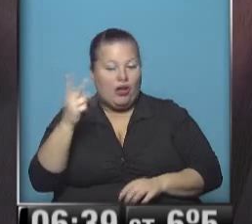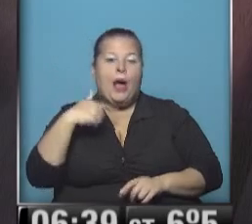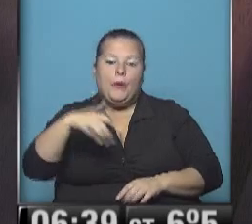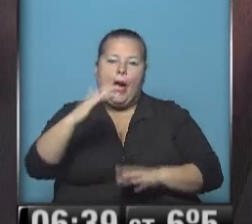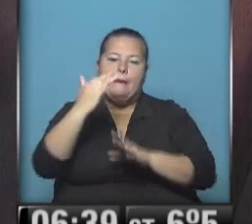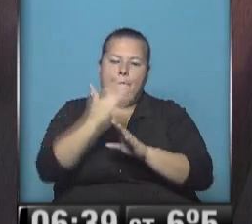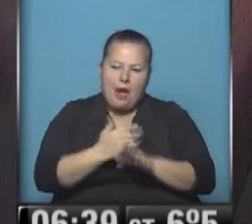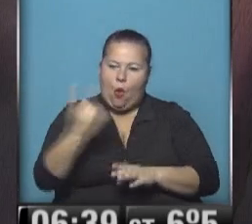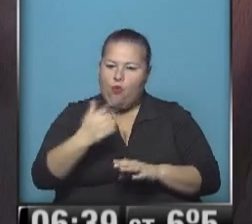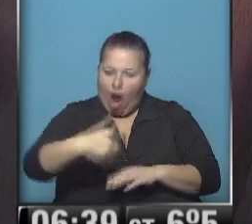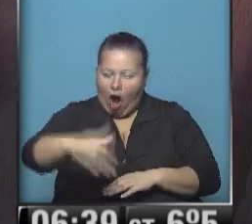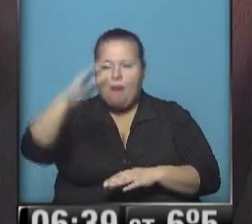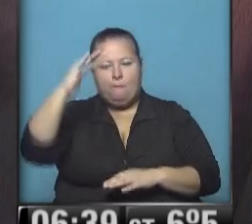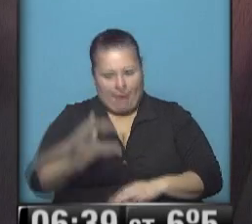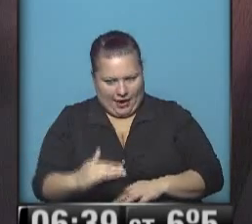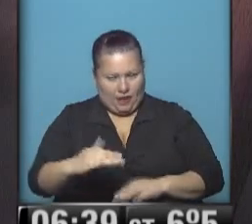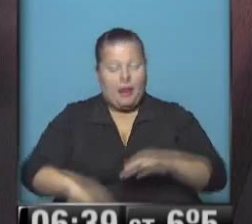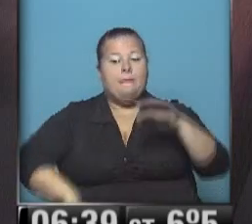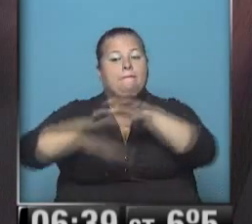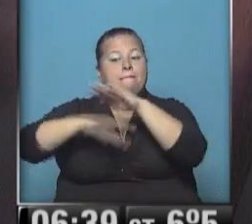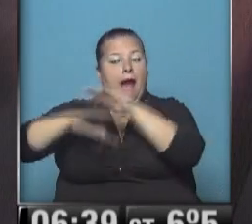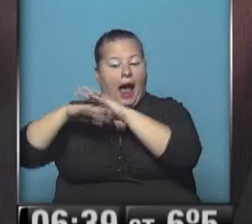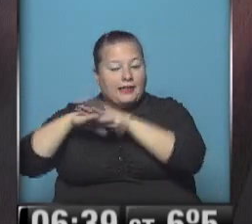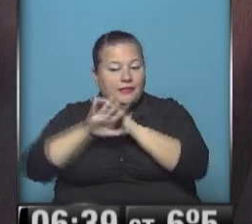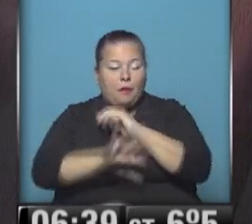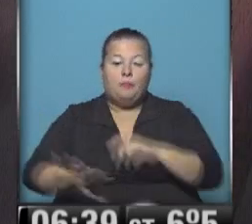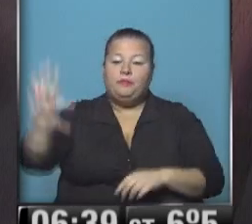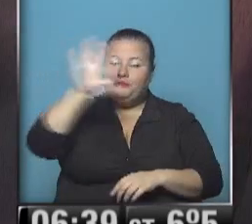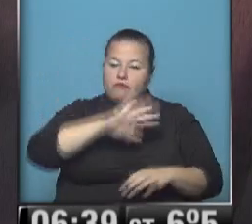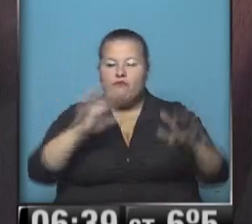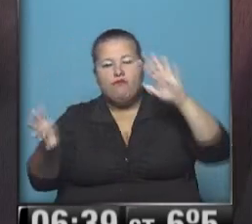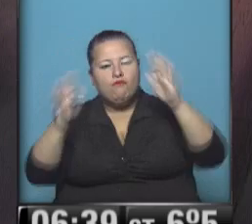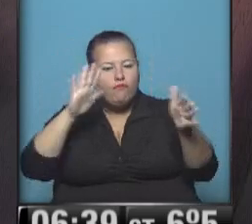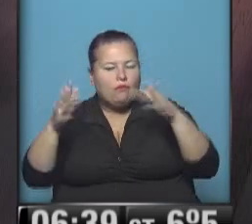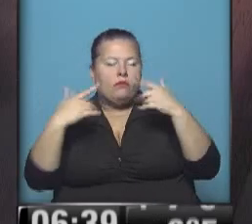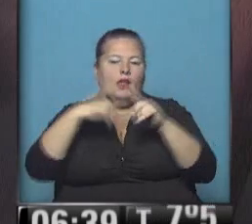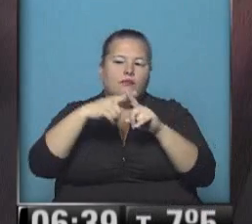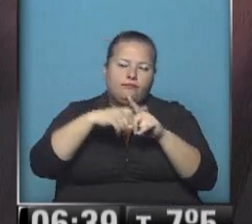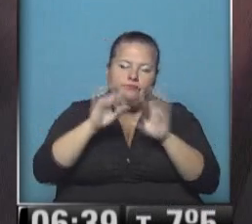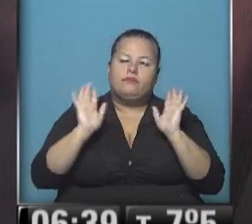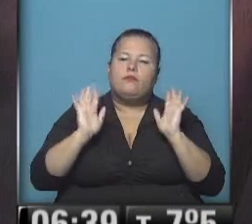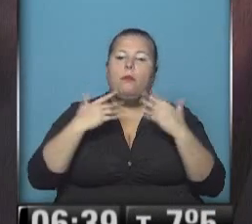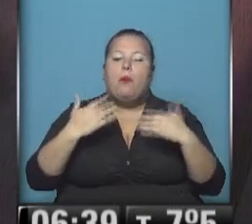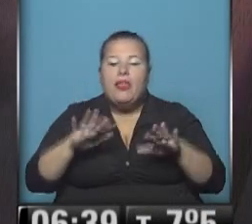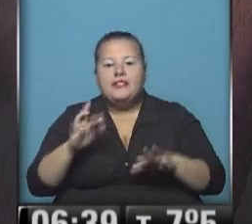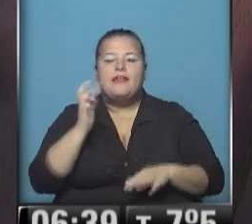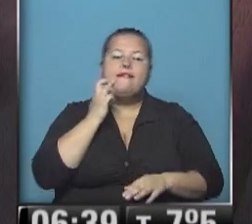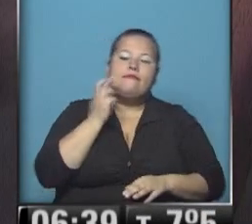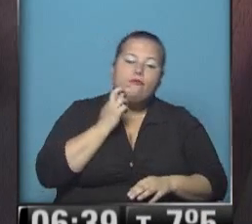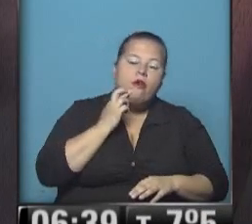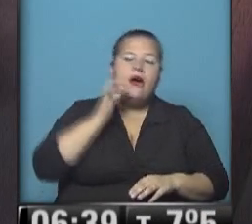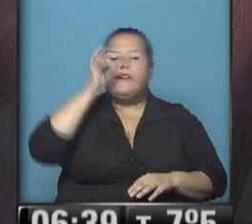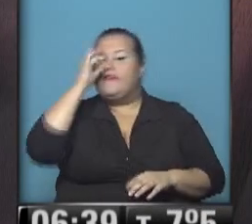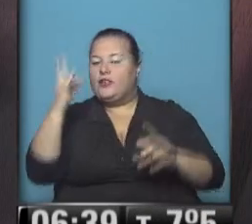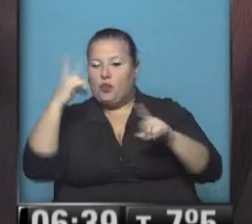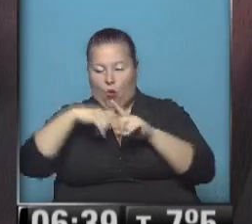poquito en la próxima hora. Las máximas para la región están variando, las pronosticadas, entre 19 y